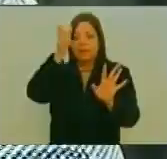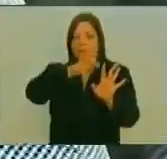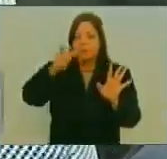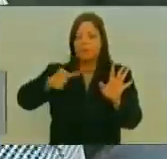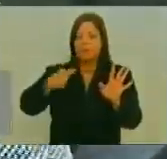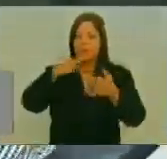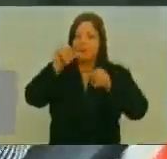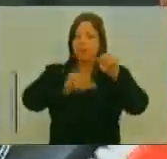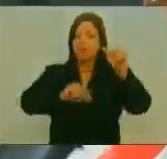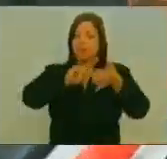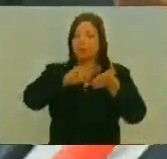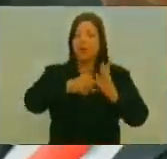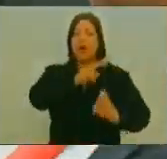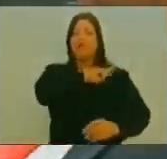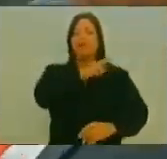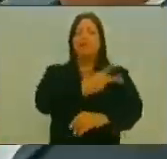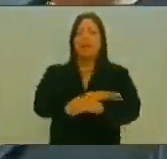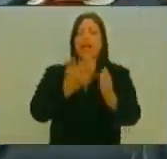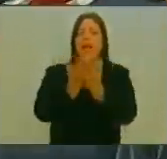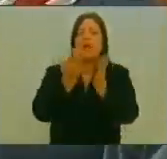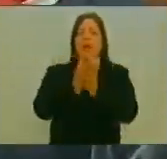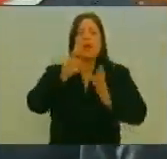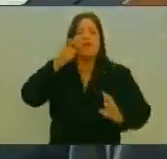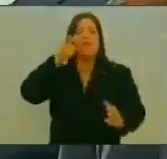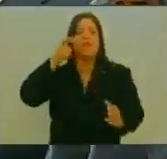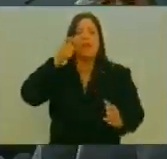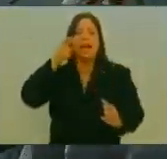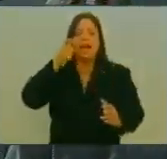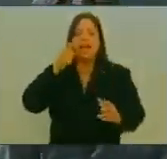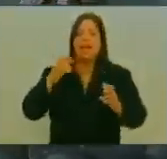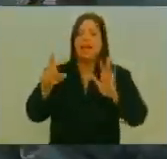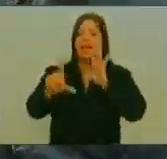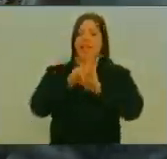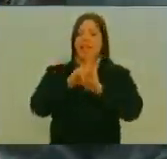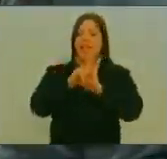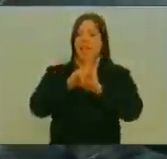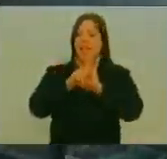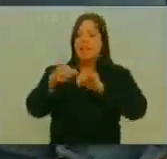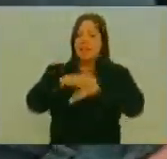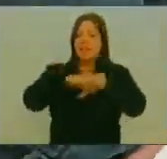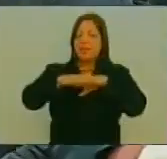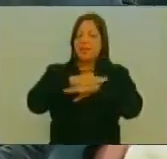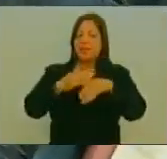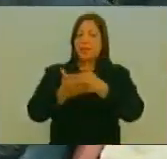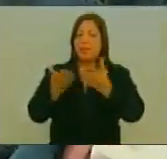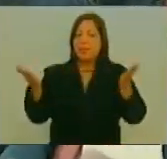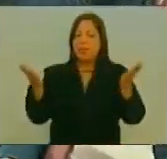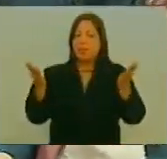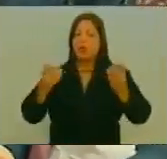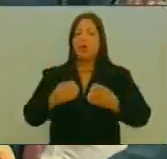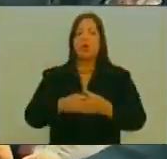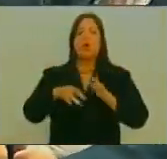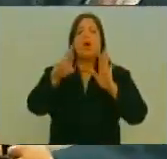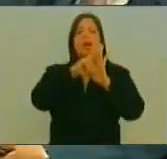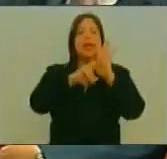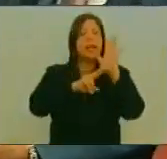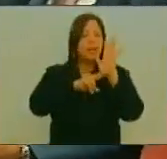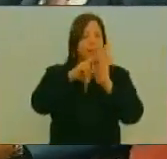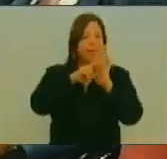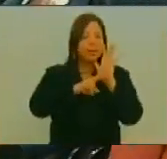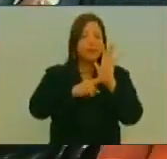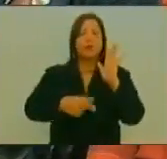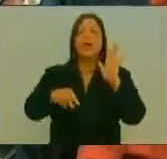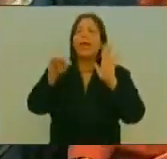implica también Fortalecer la escuela de fiscales La ley orgánica Al Ministerio Público Reglamento interno